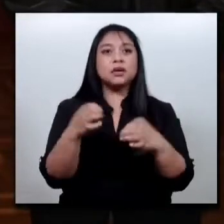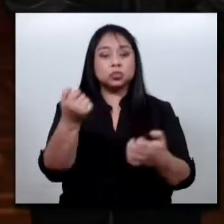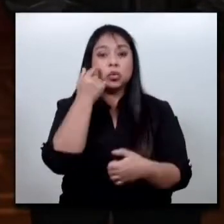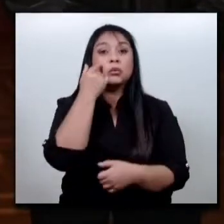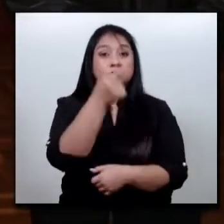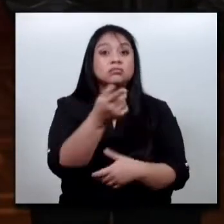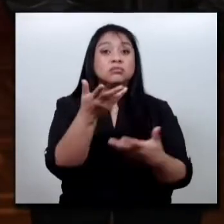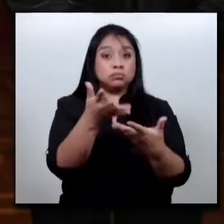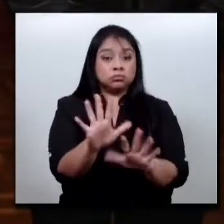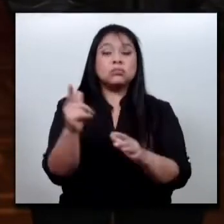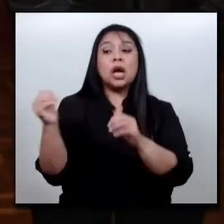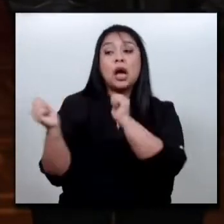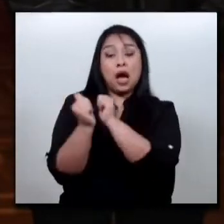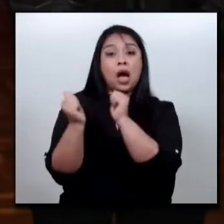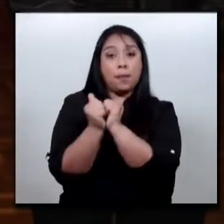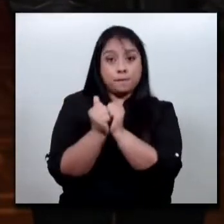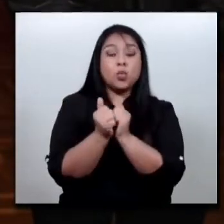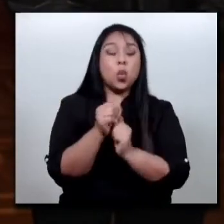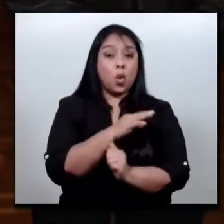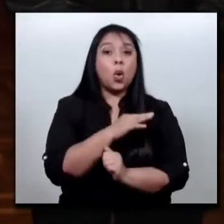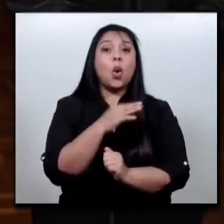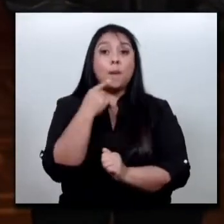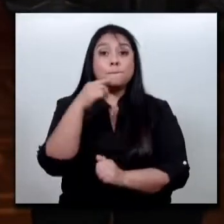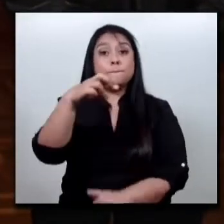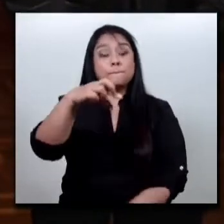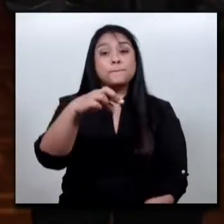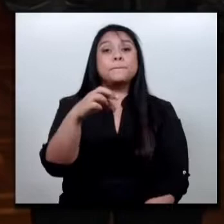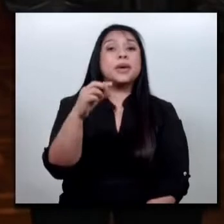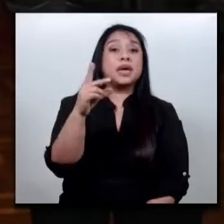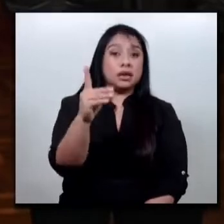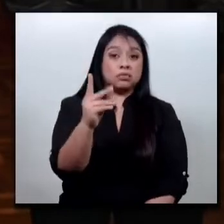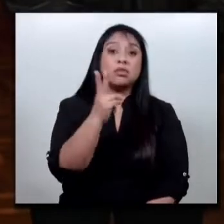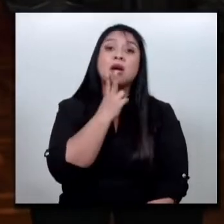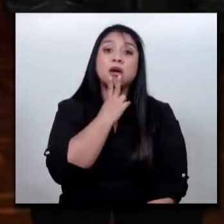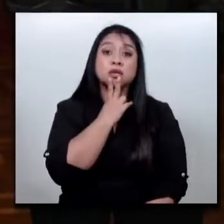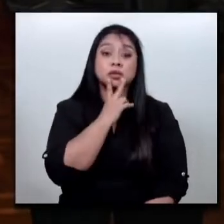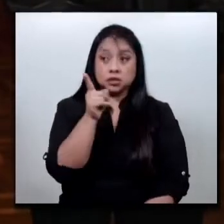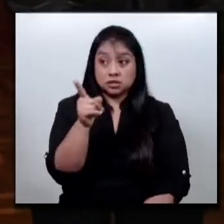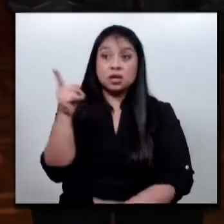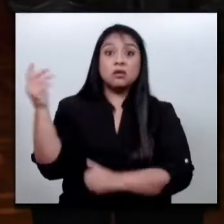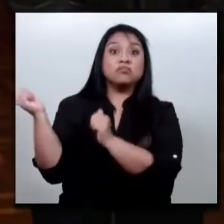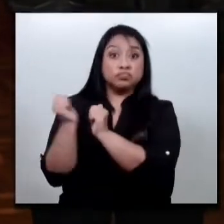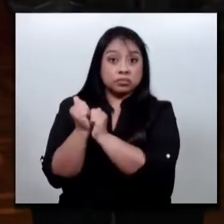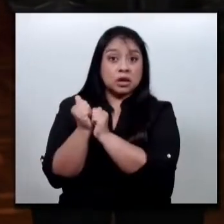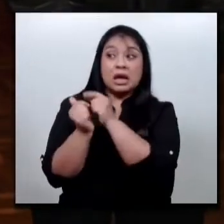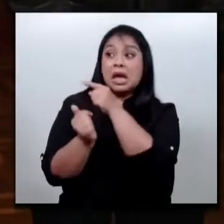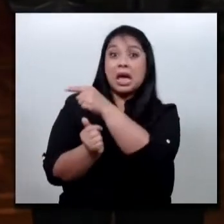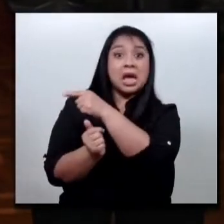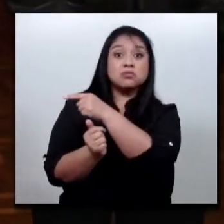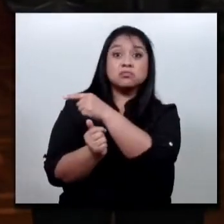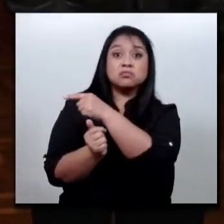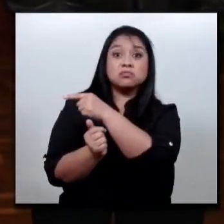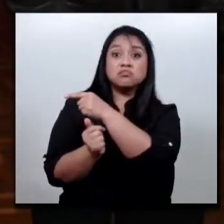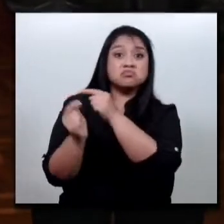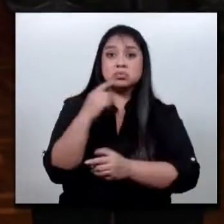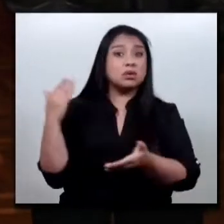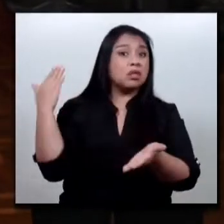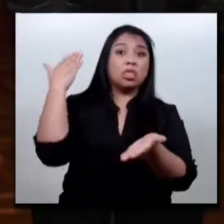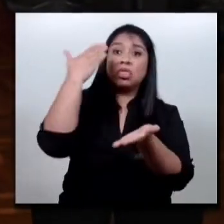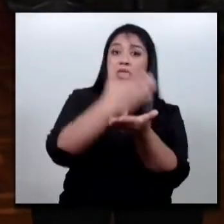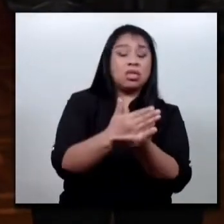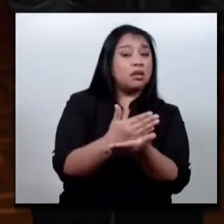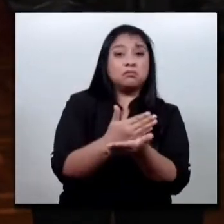el acompañamiento de la Procuraduría de los Derechos Humanos, quienes lamentablemente nunca acudieron a cumplir con su mandato,